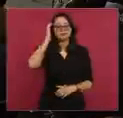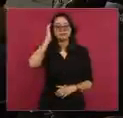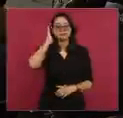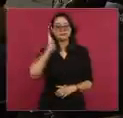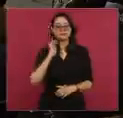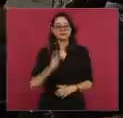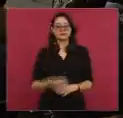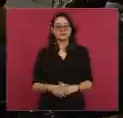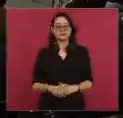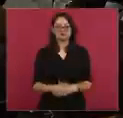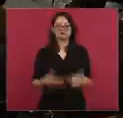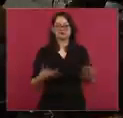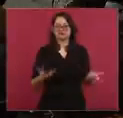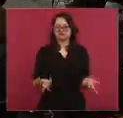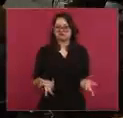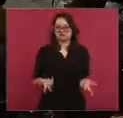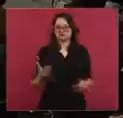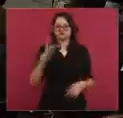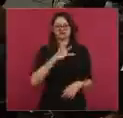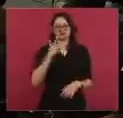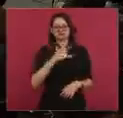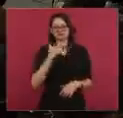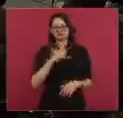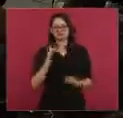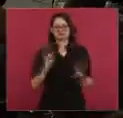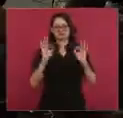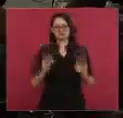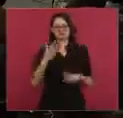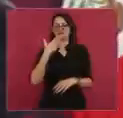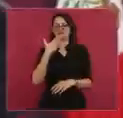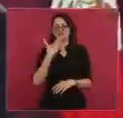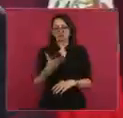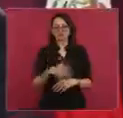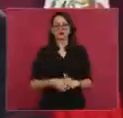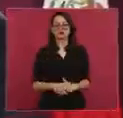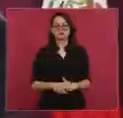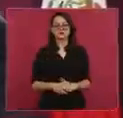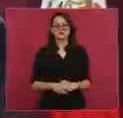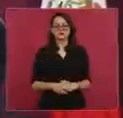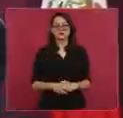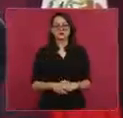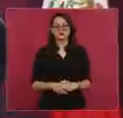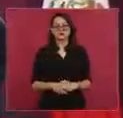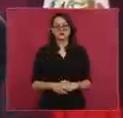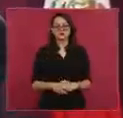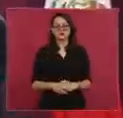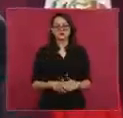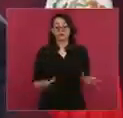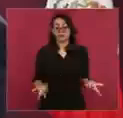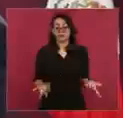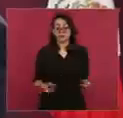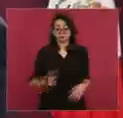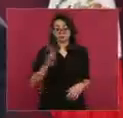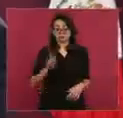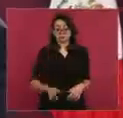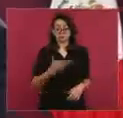Que está muy bien, llevamos buena amistad con todos los presidentes, con los primeros